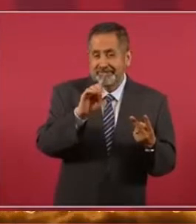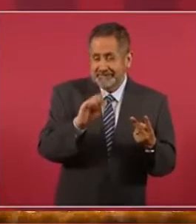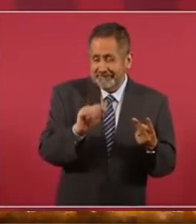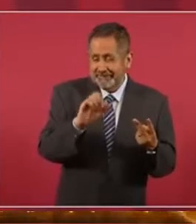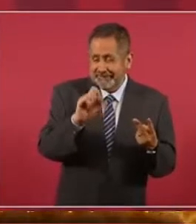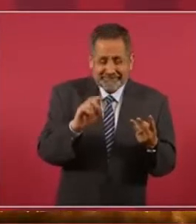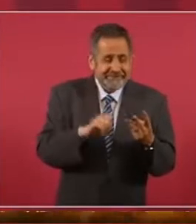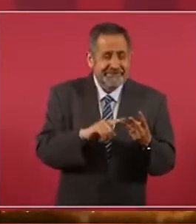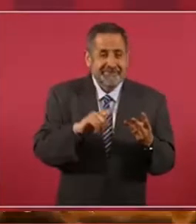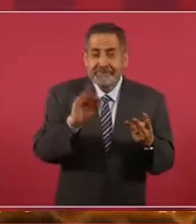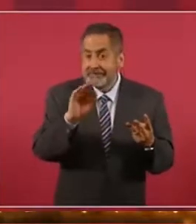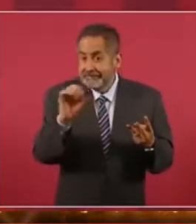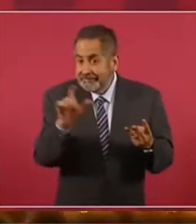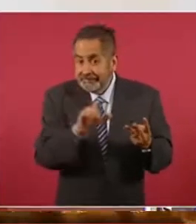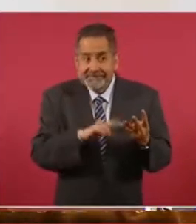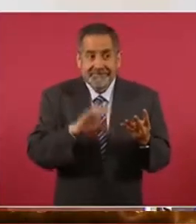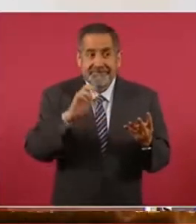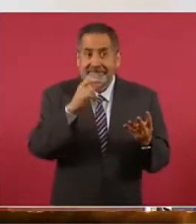y Chong.